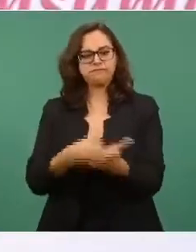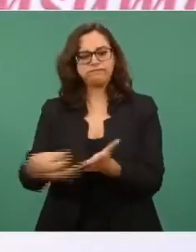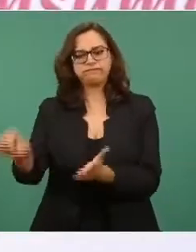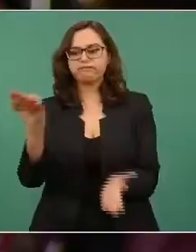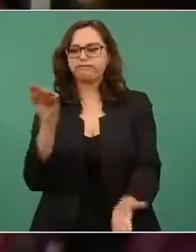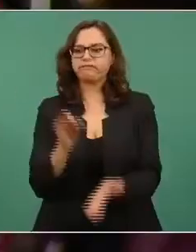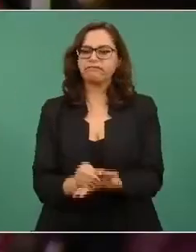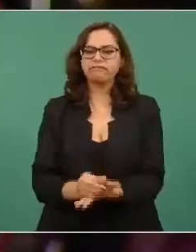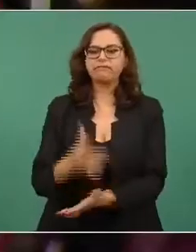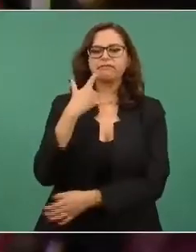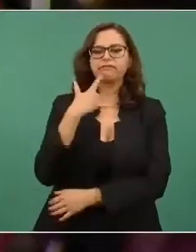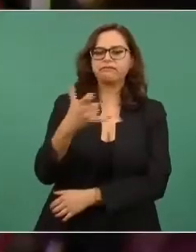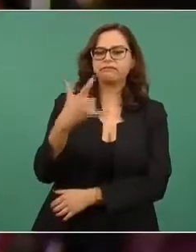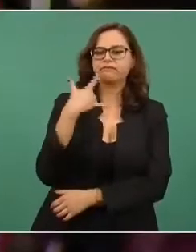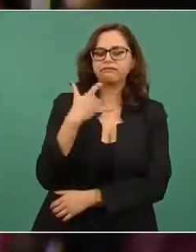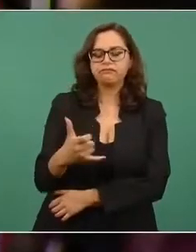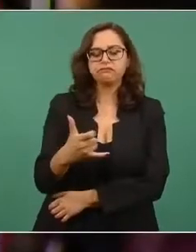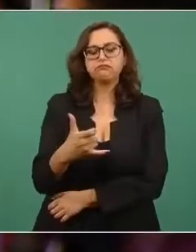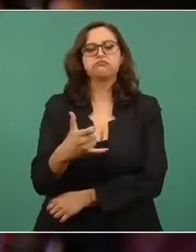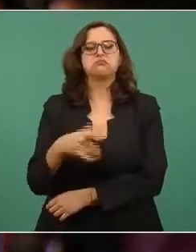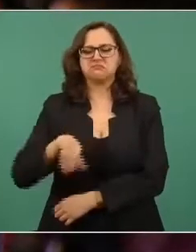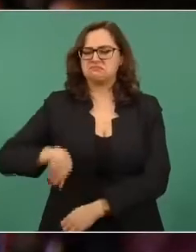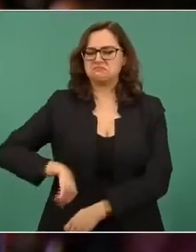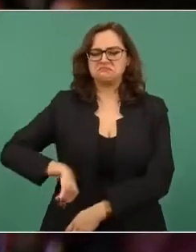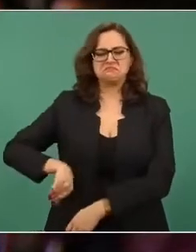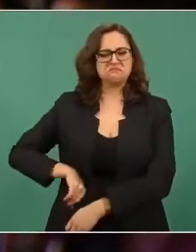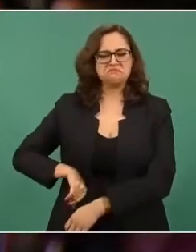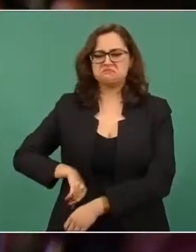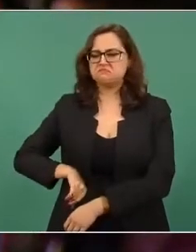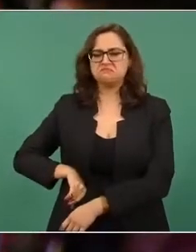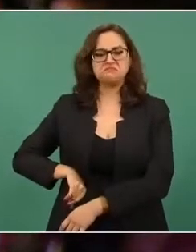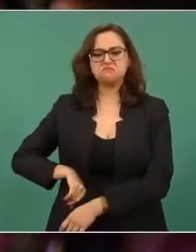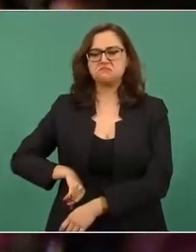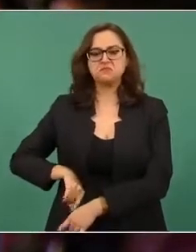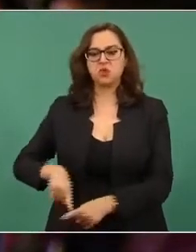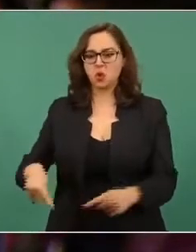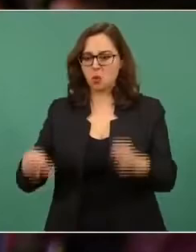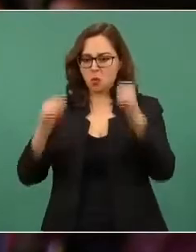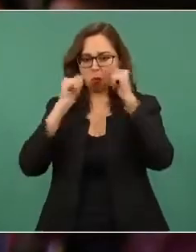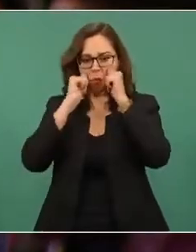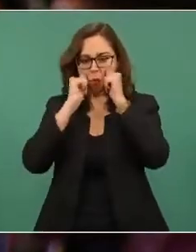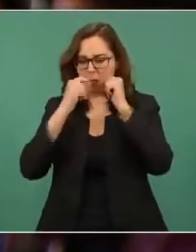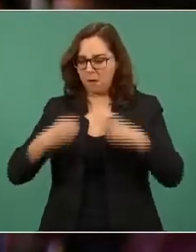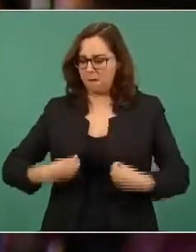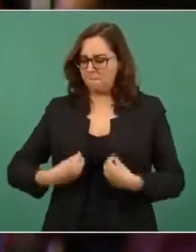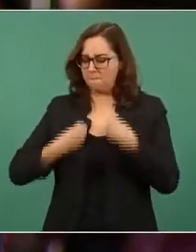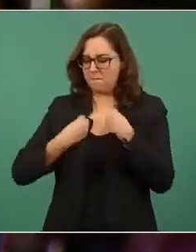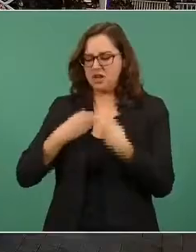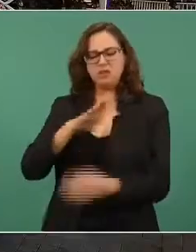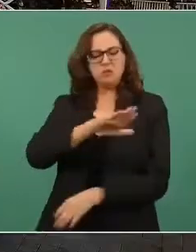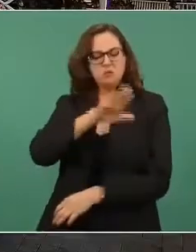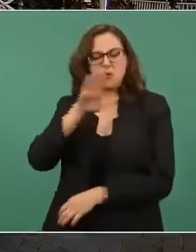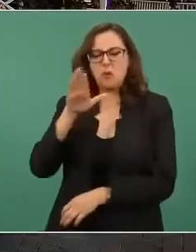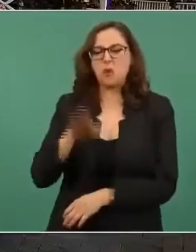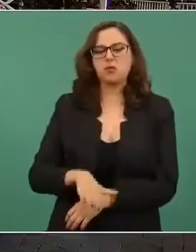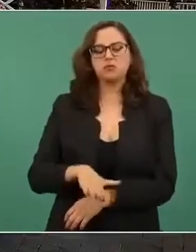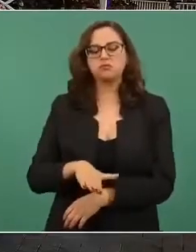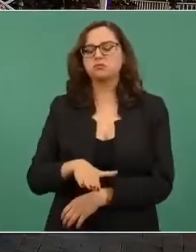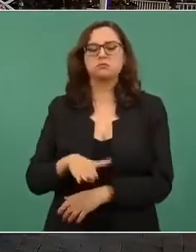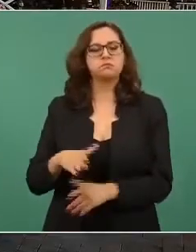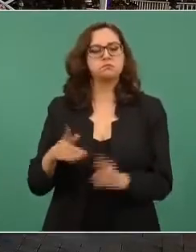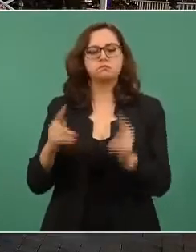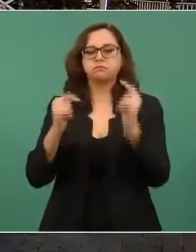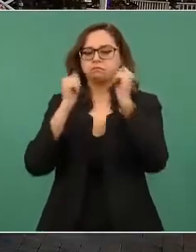desinterés y ofrendando hasta la vida misma por nuestra querida